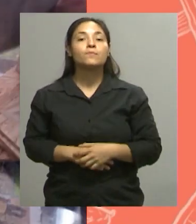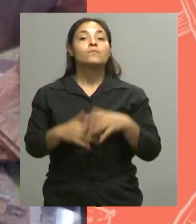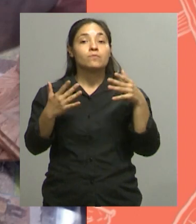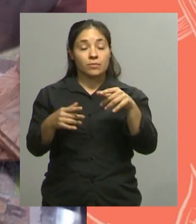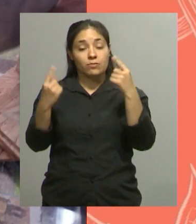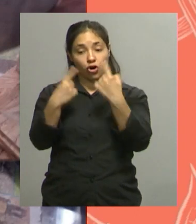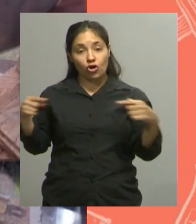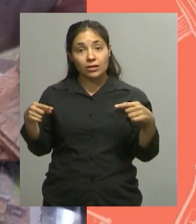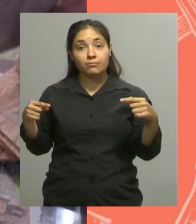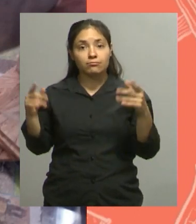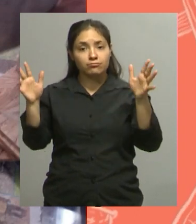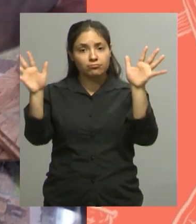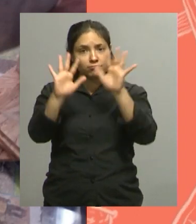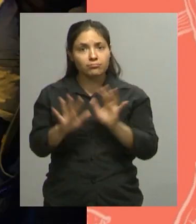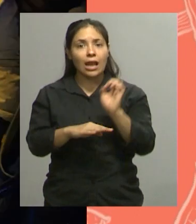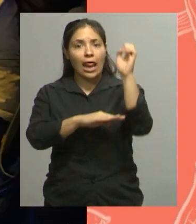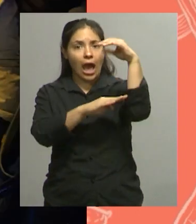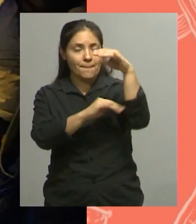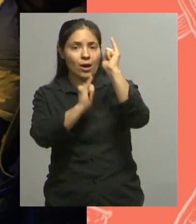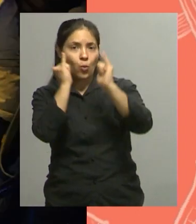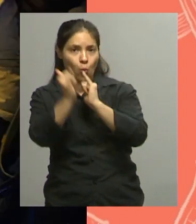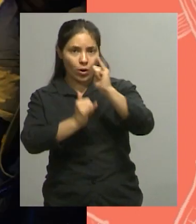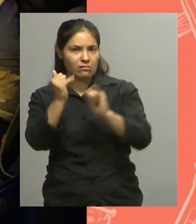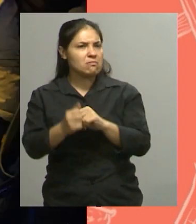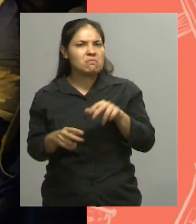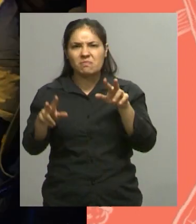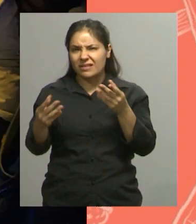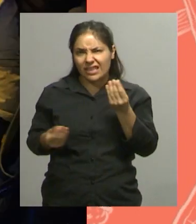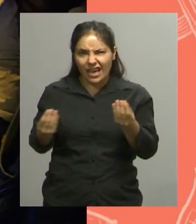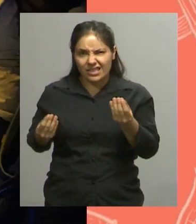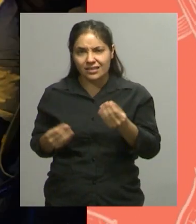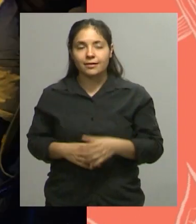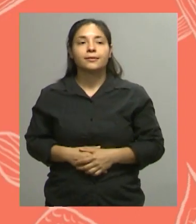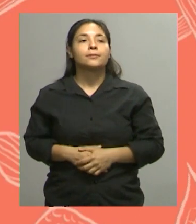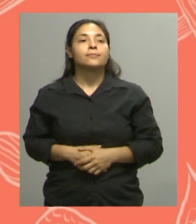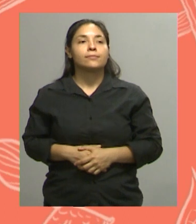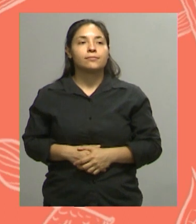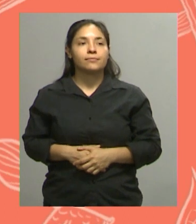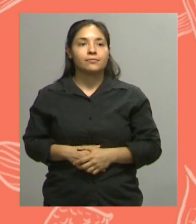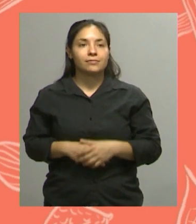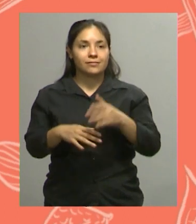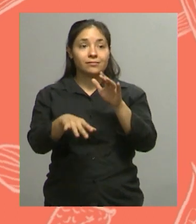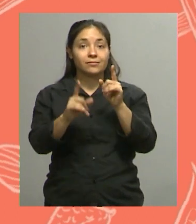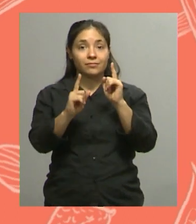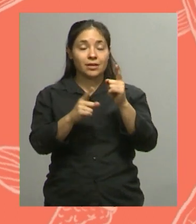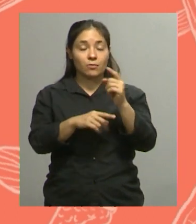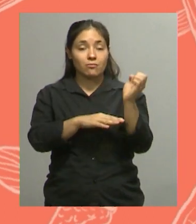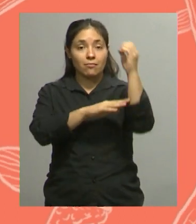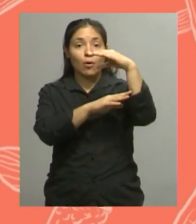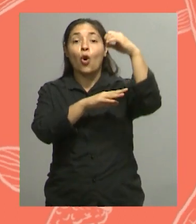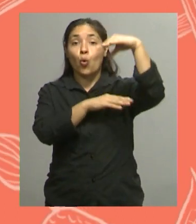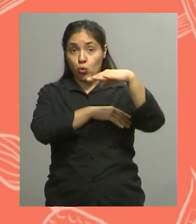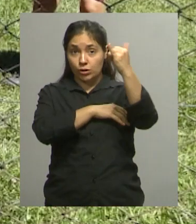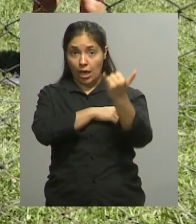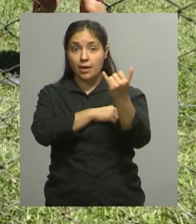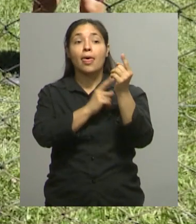con estos materiales armamos una lámpara cuento y de qué estoy hablando cuando digo esto Esto es un artefacto de iluminación pero a su